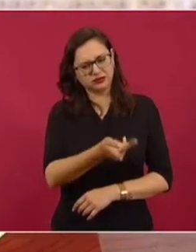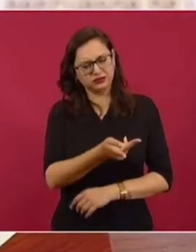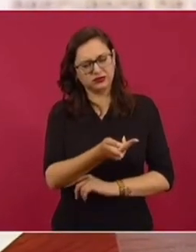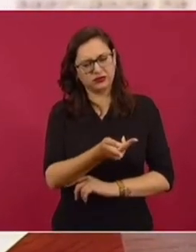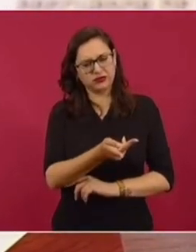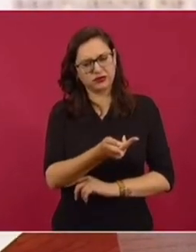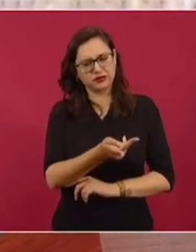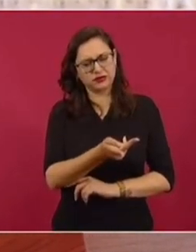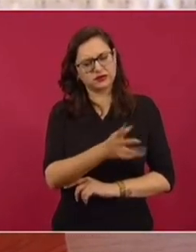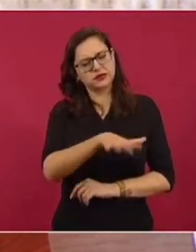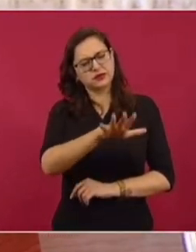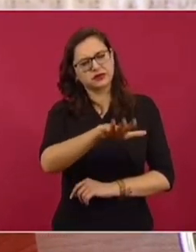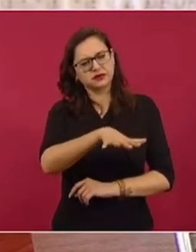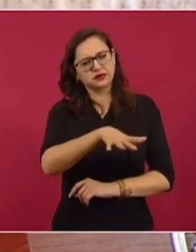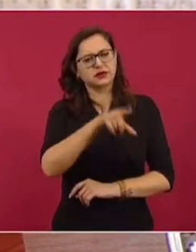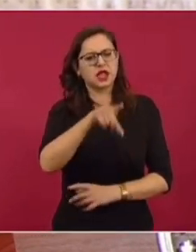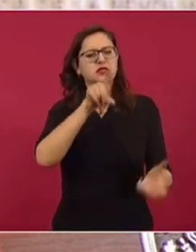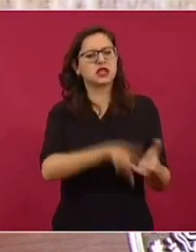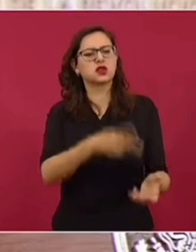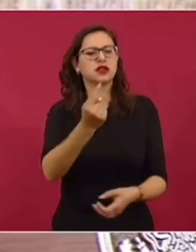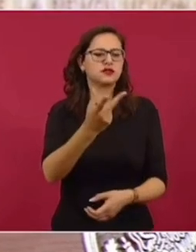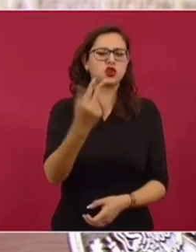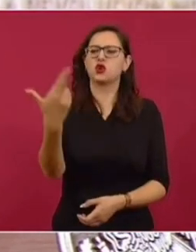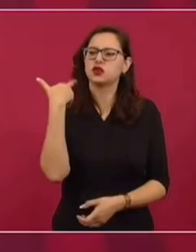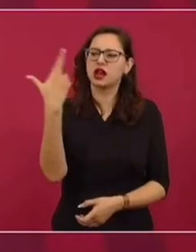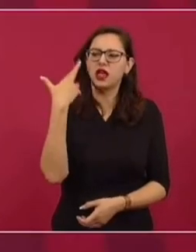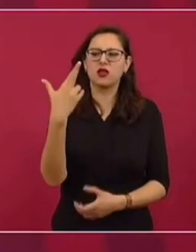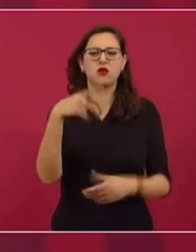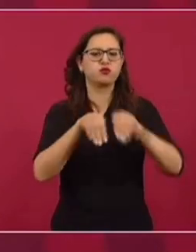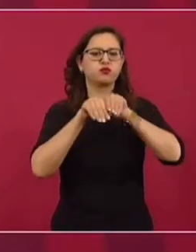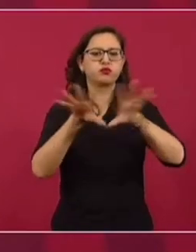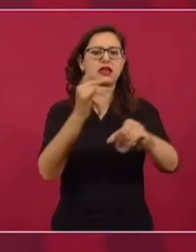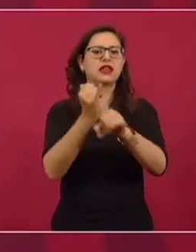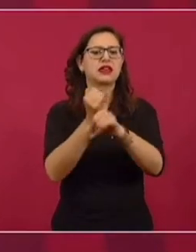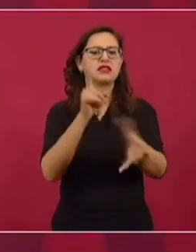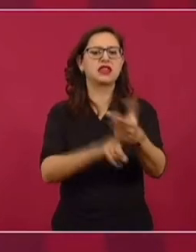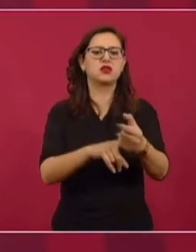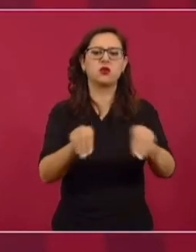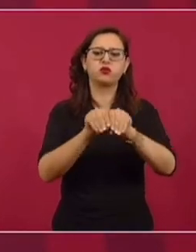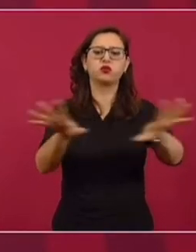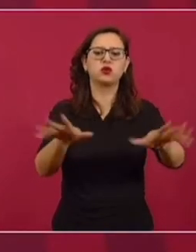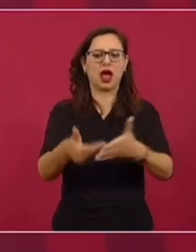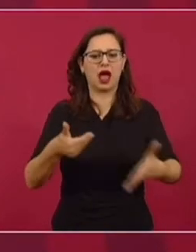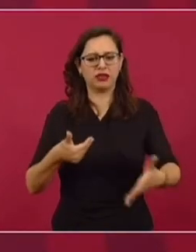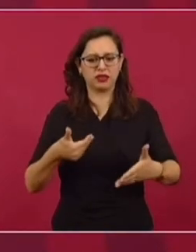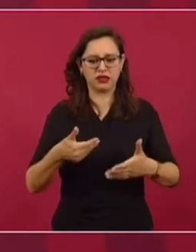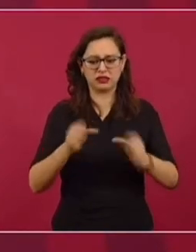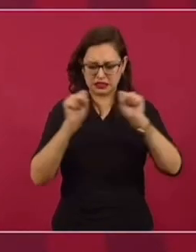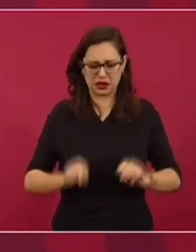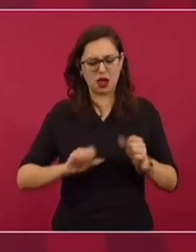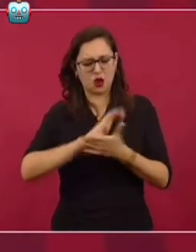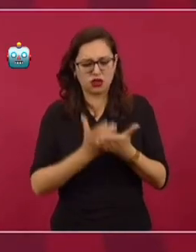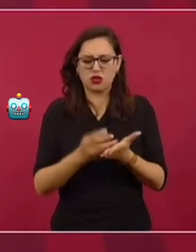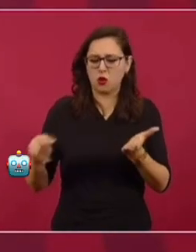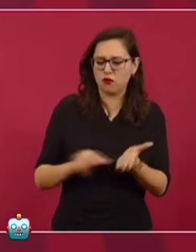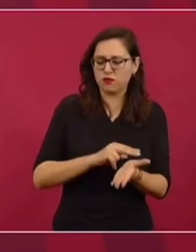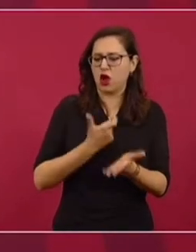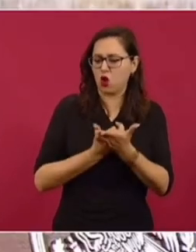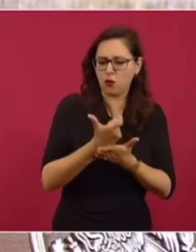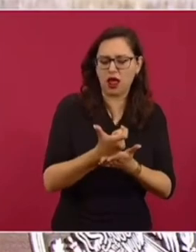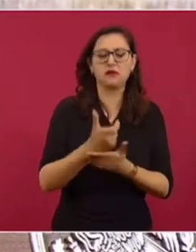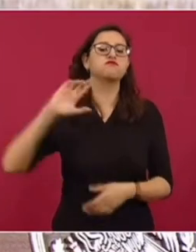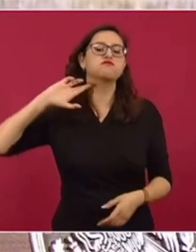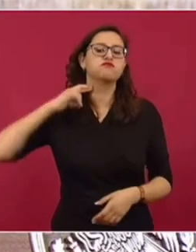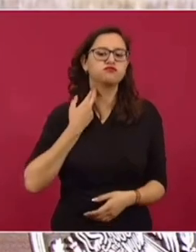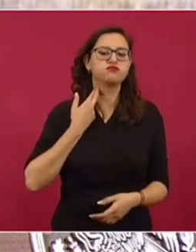cómo se compran los espacios en las redes sociales, cómo es el sistema de compra de